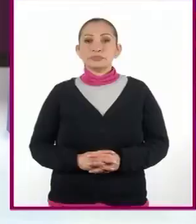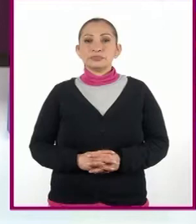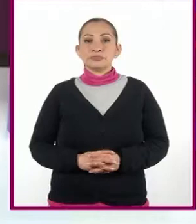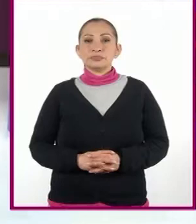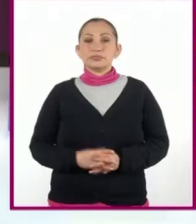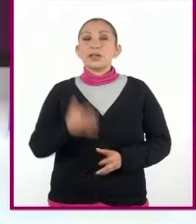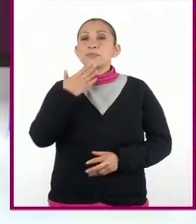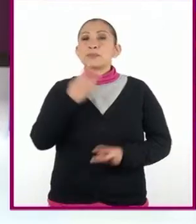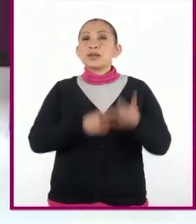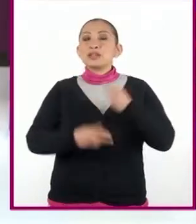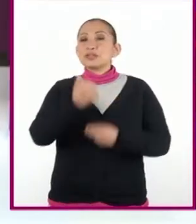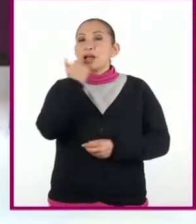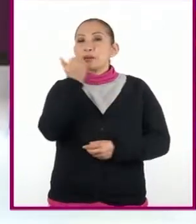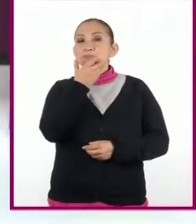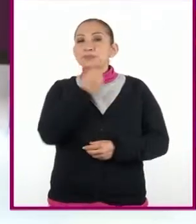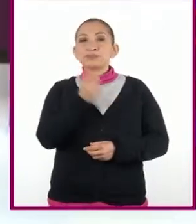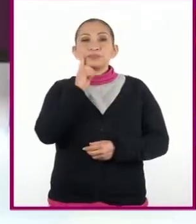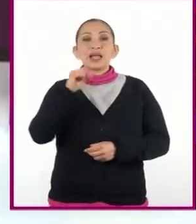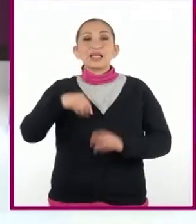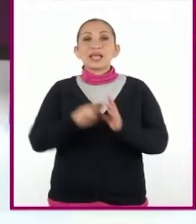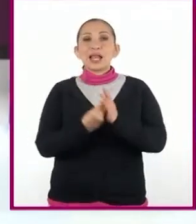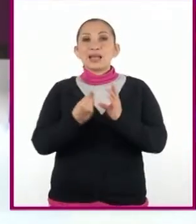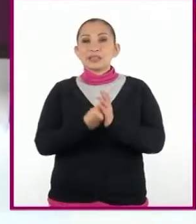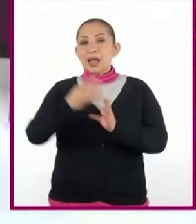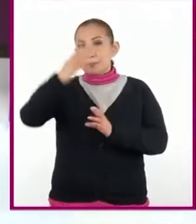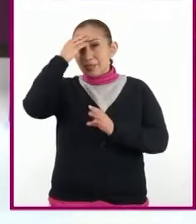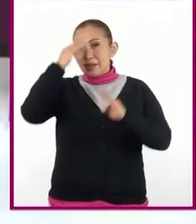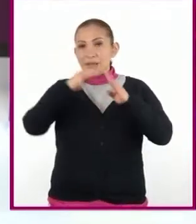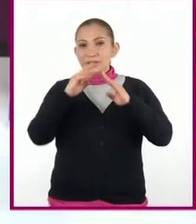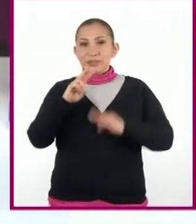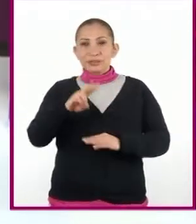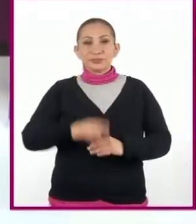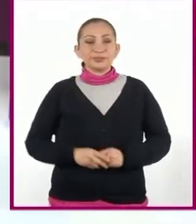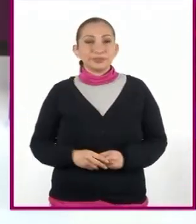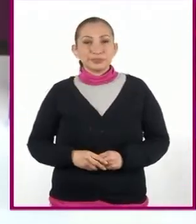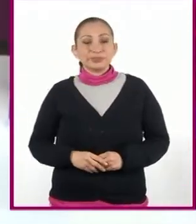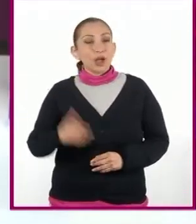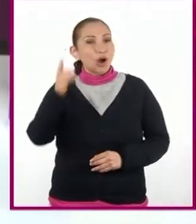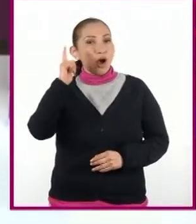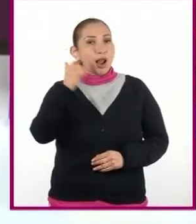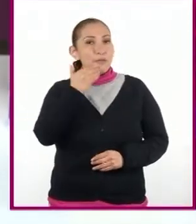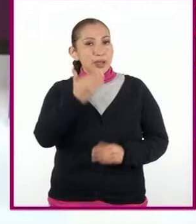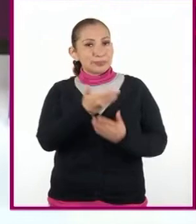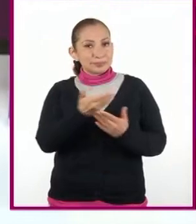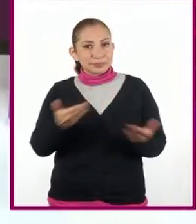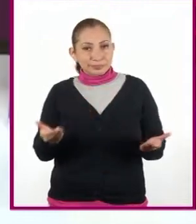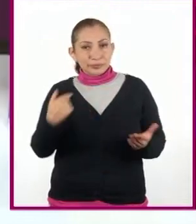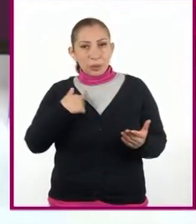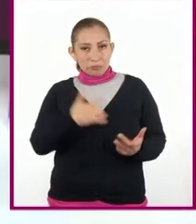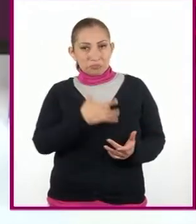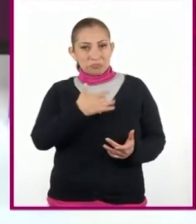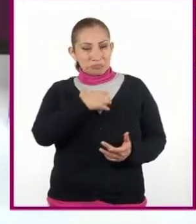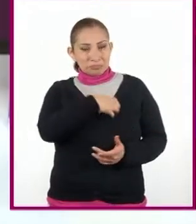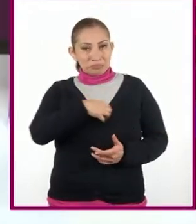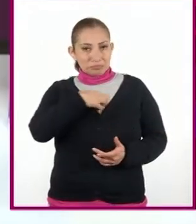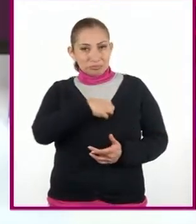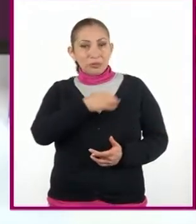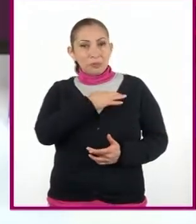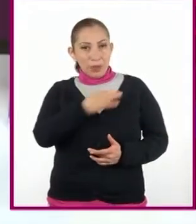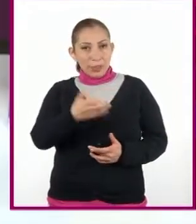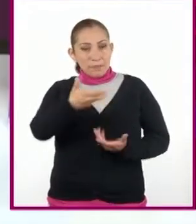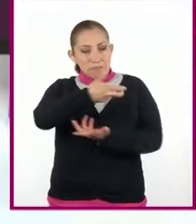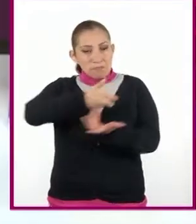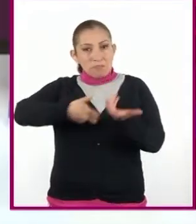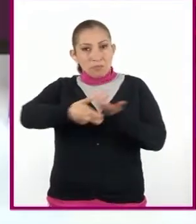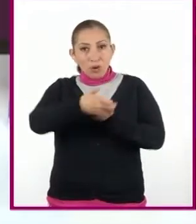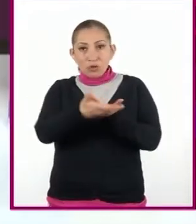Bienvenidas y bienvenidos a una sesión más de la estrategia Aprende en Casa 2. Espero se encuentren muy bien. Yo me siento muy contenta de poder compartir